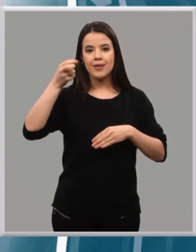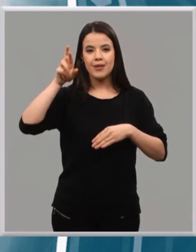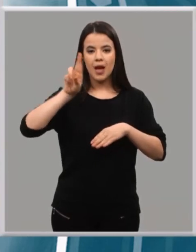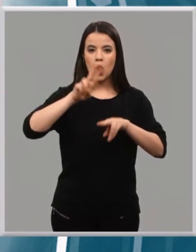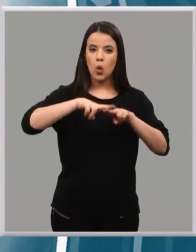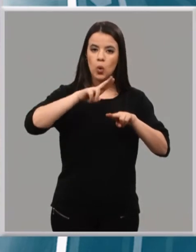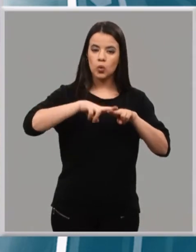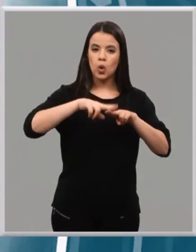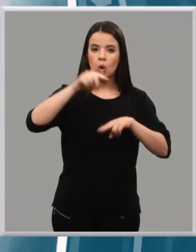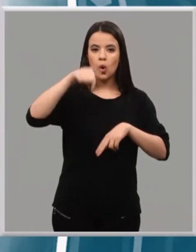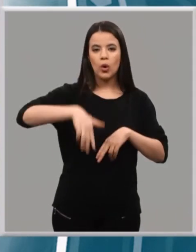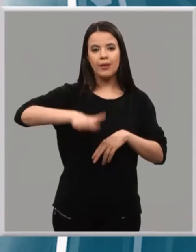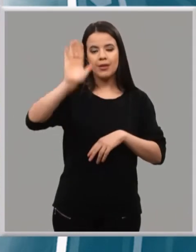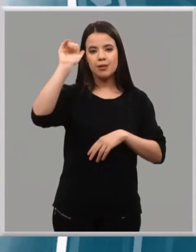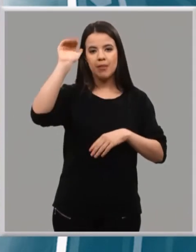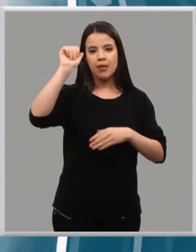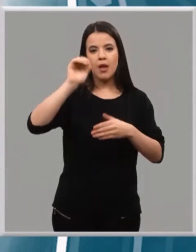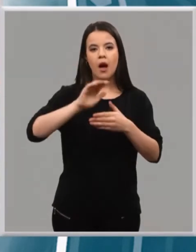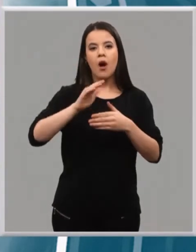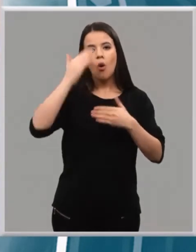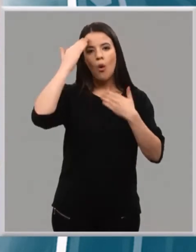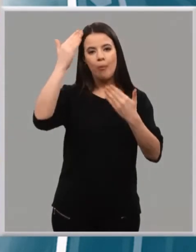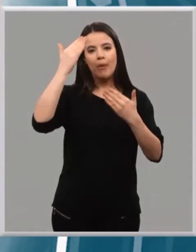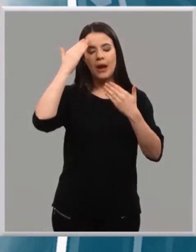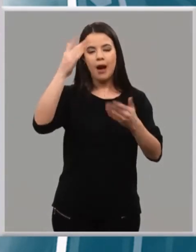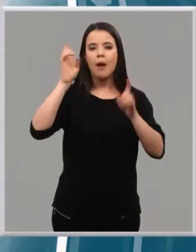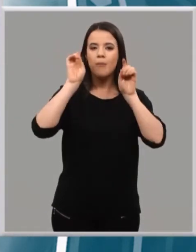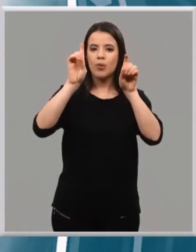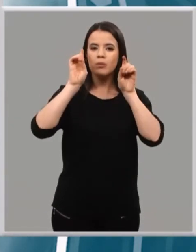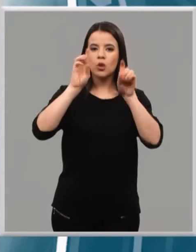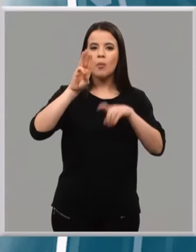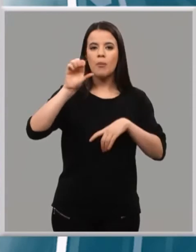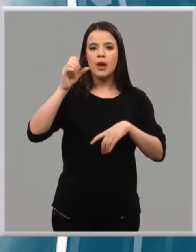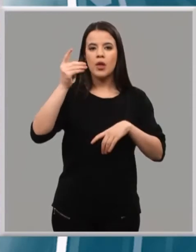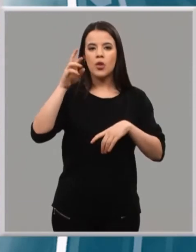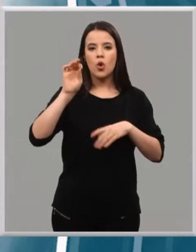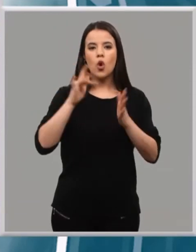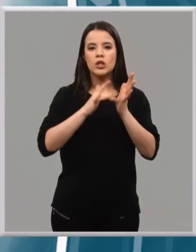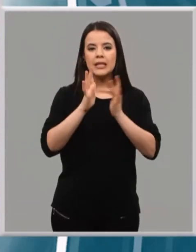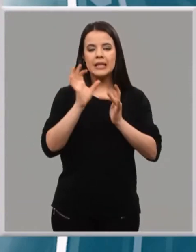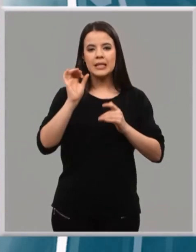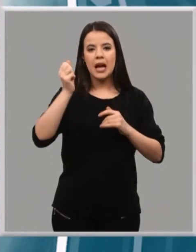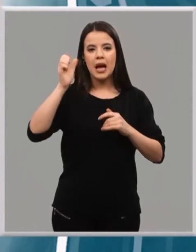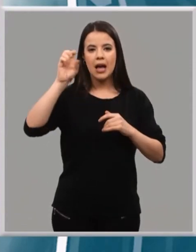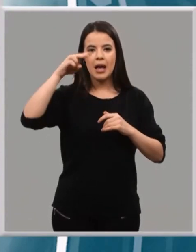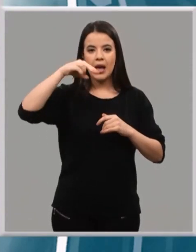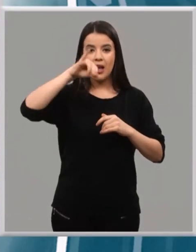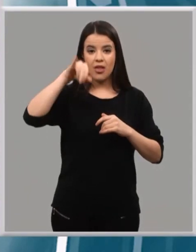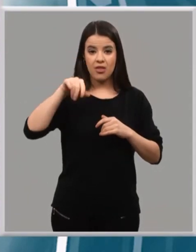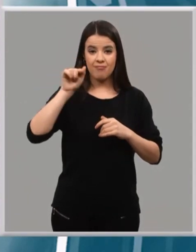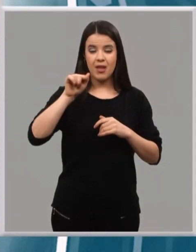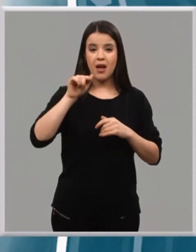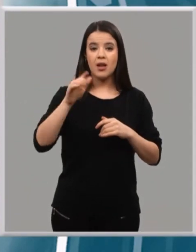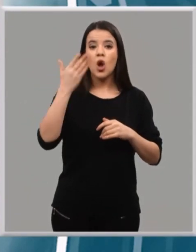este homenaje, a Pedro José Saez, profesor durante casi 15 años en este centro, hasta